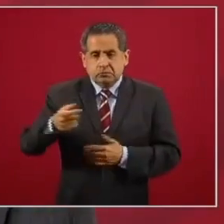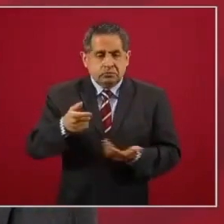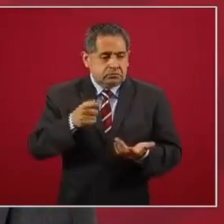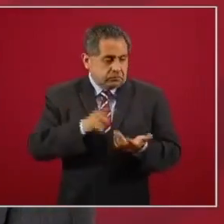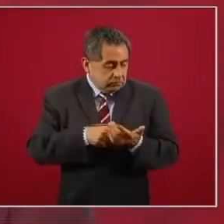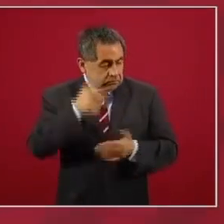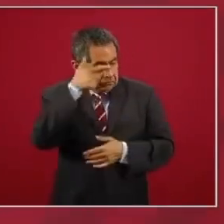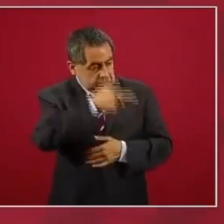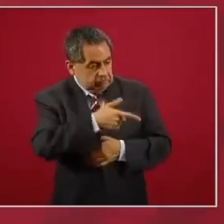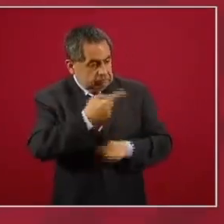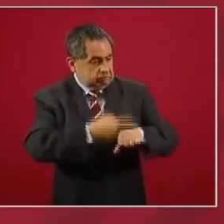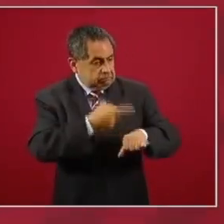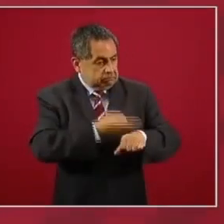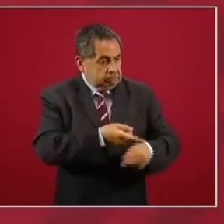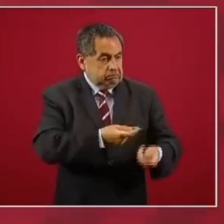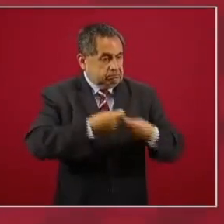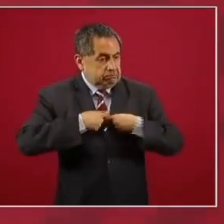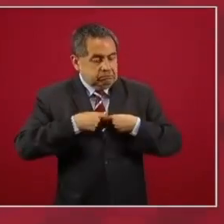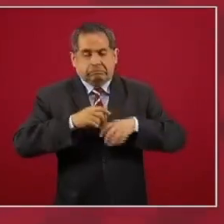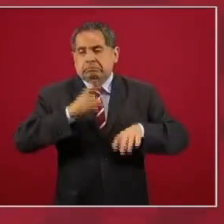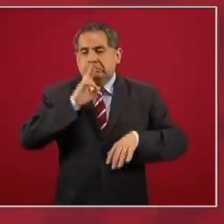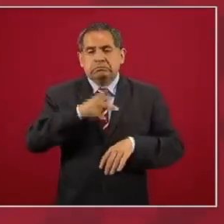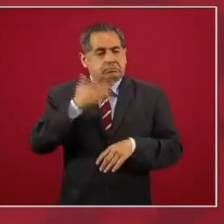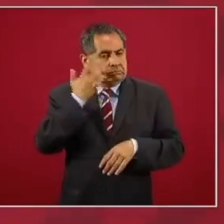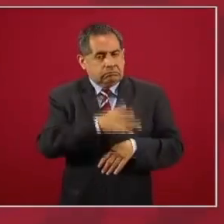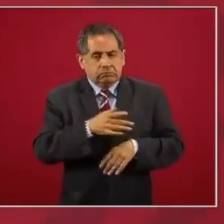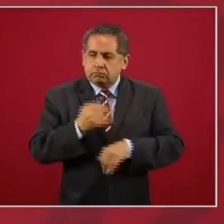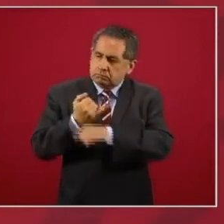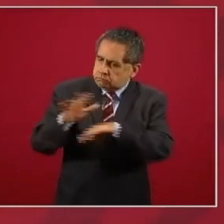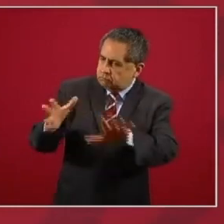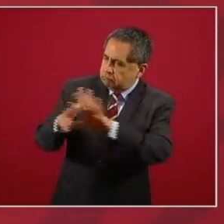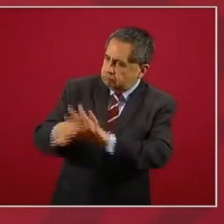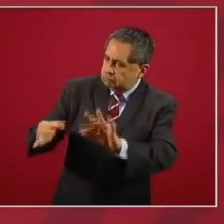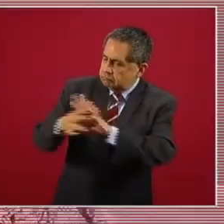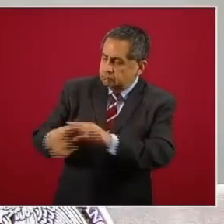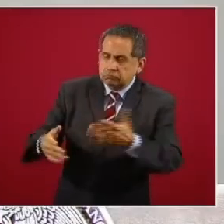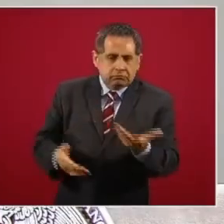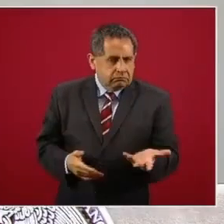pueda causar un alimento industrializado,